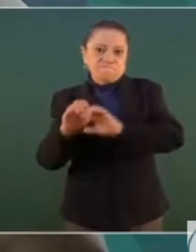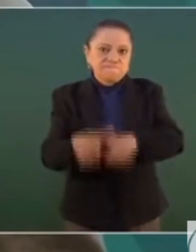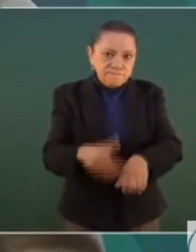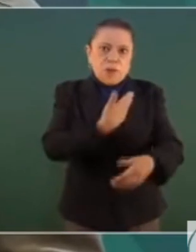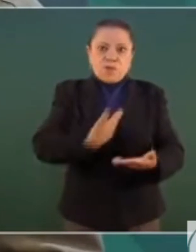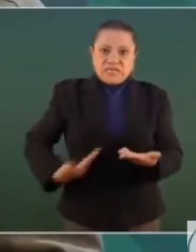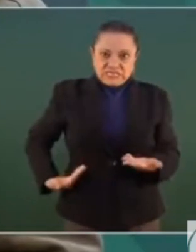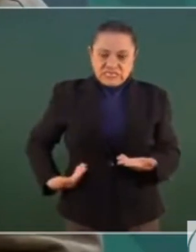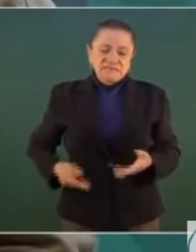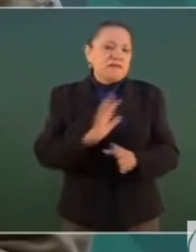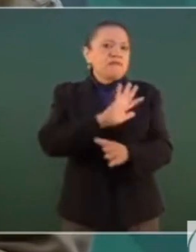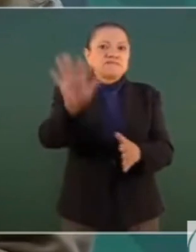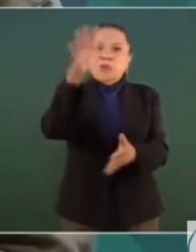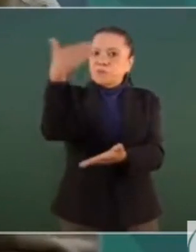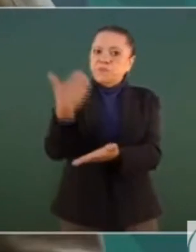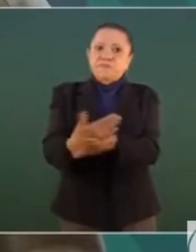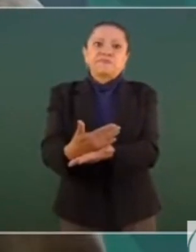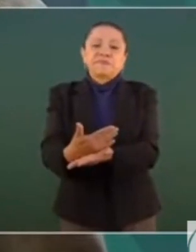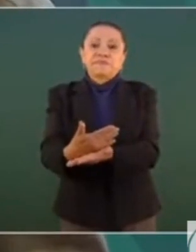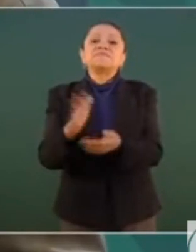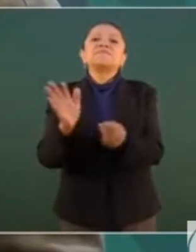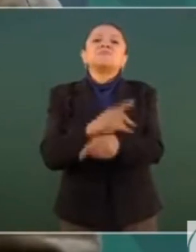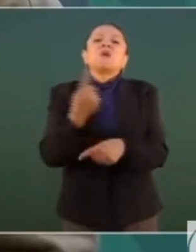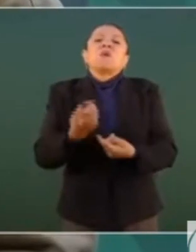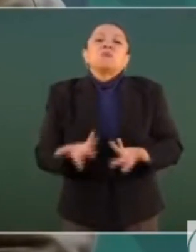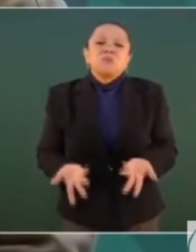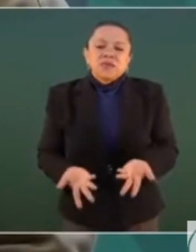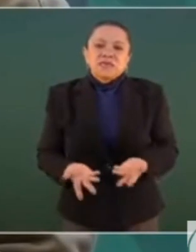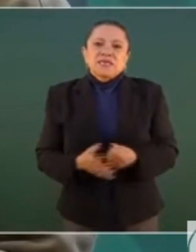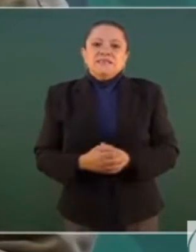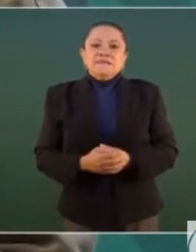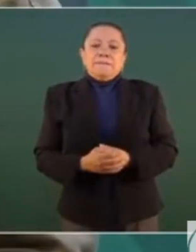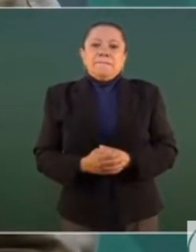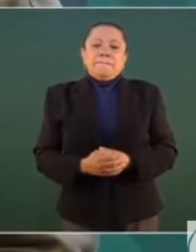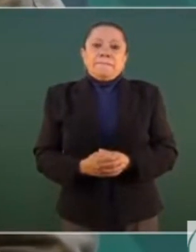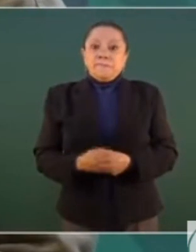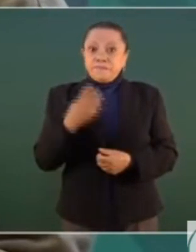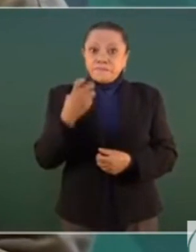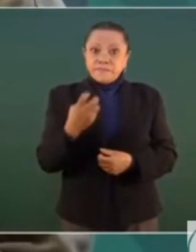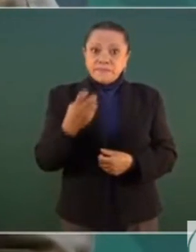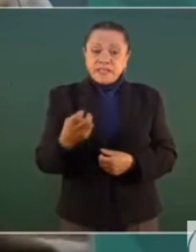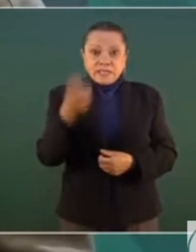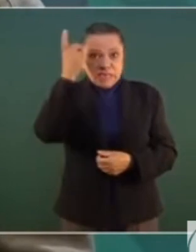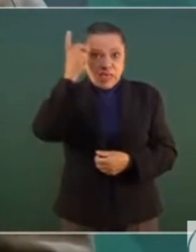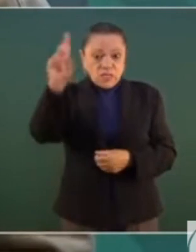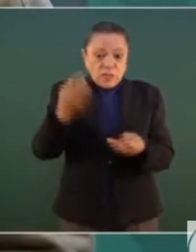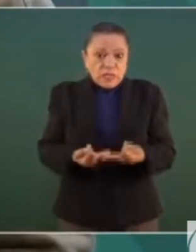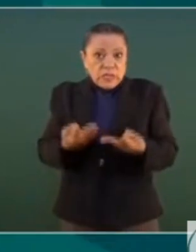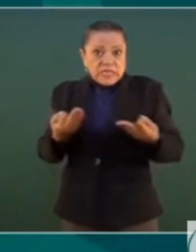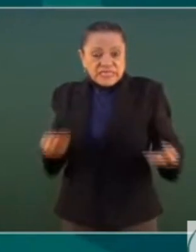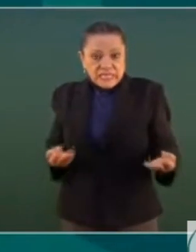porque entre otras cosas, esas concesiones ni siquiera